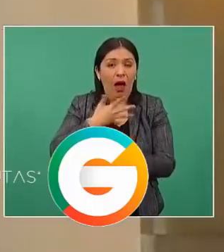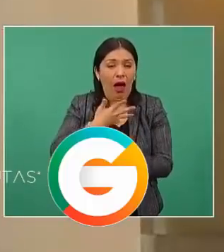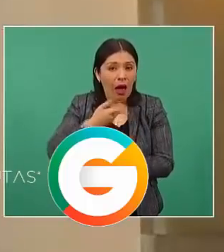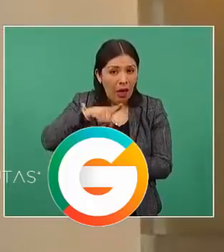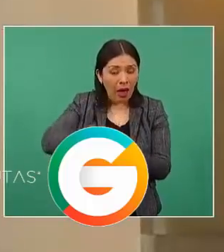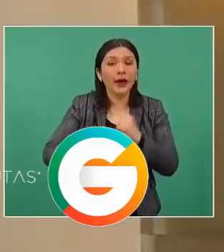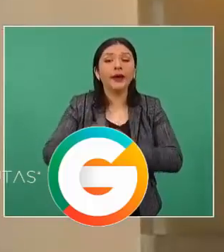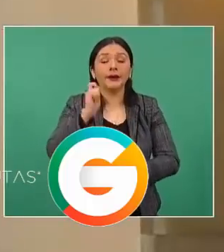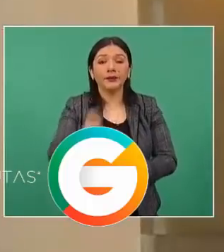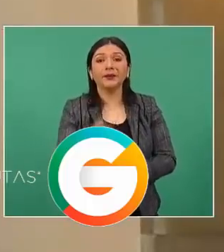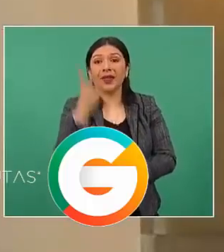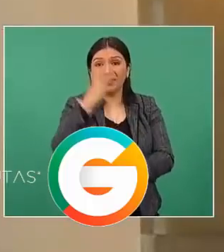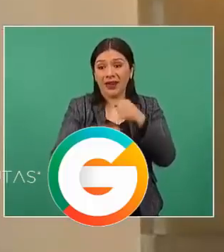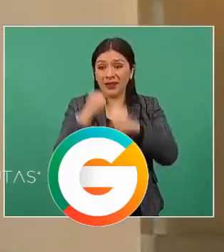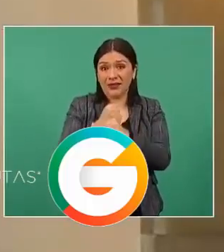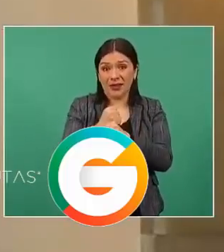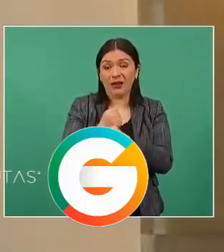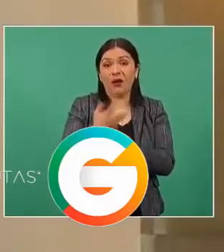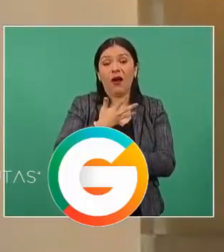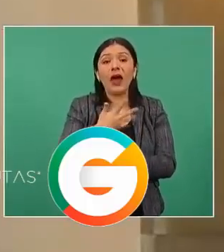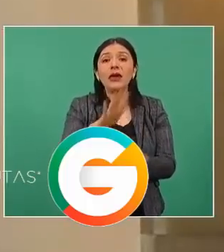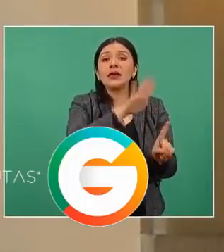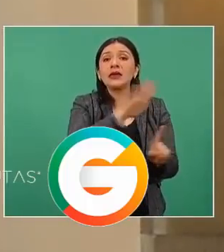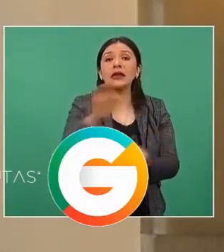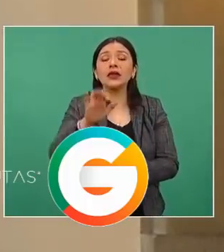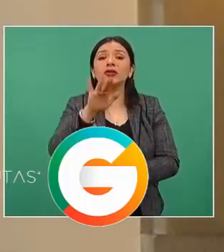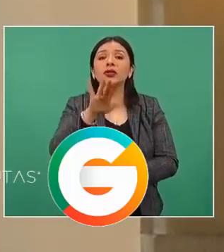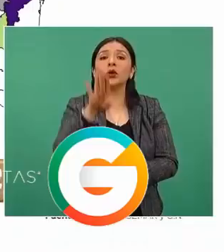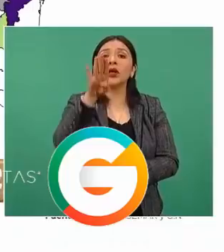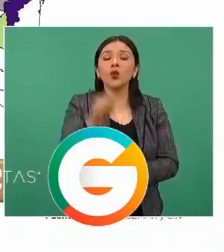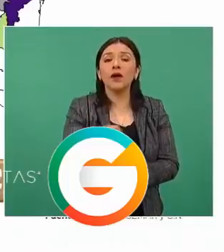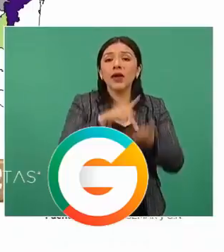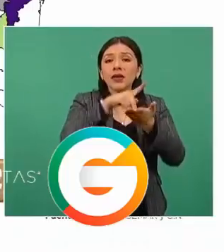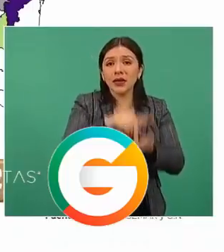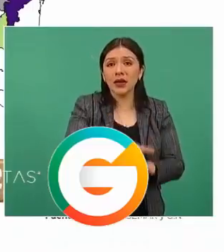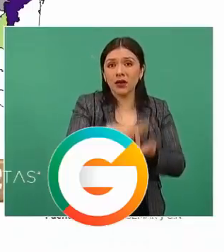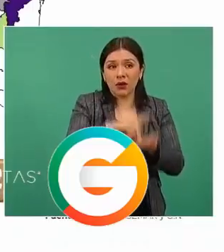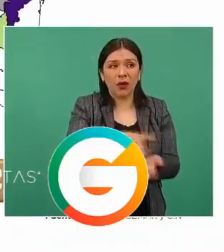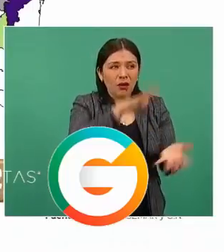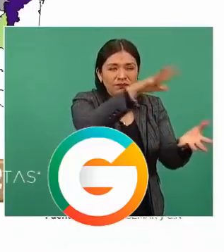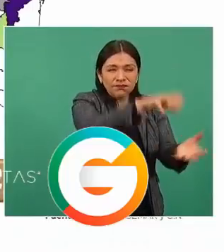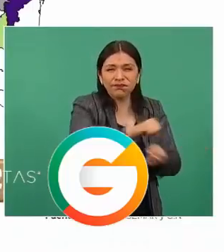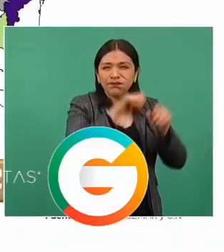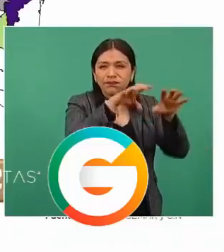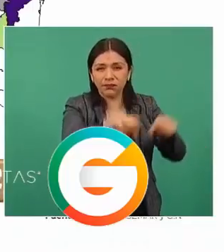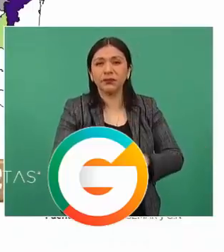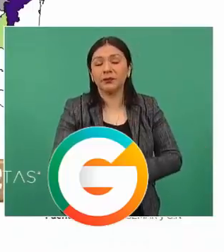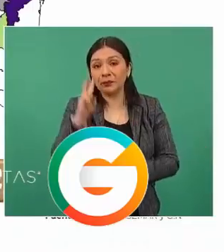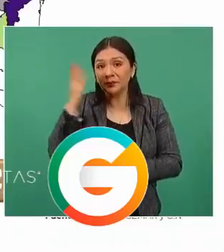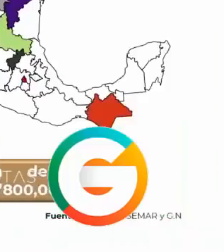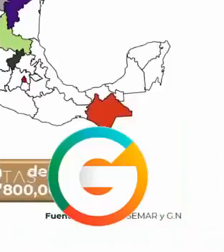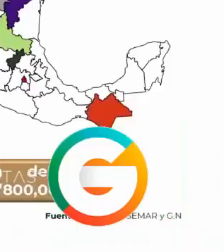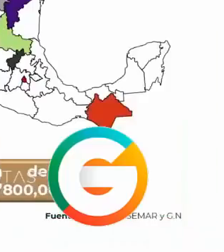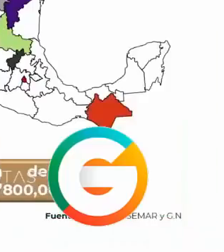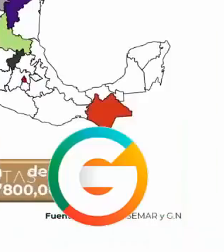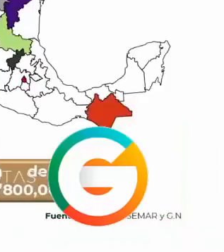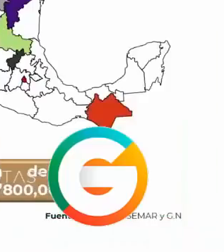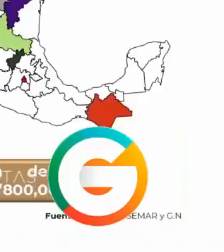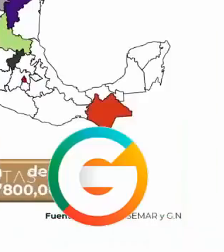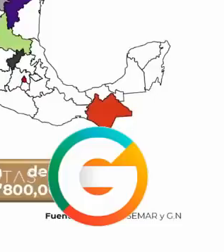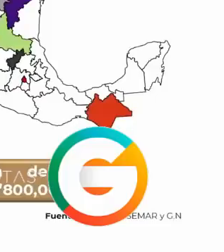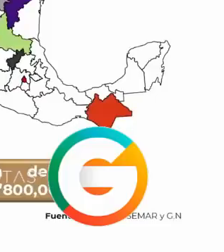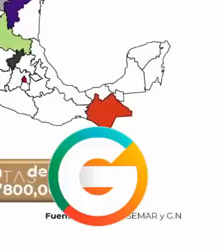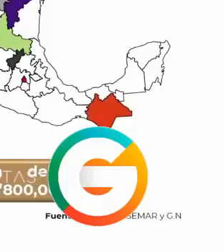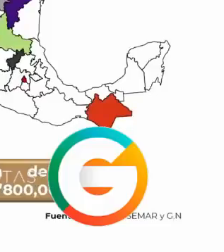tres últimos años, 559 kilogramos fueron asegurados tres últimos años de la administración anterior.